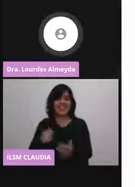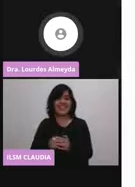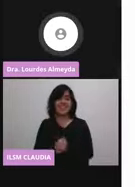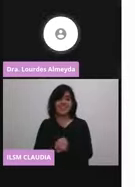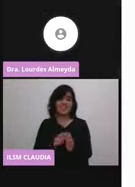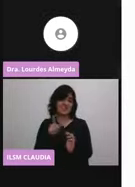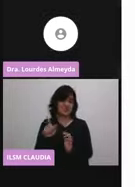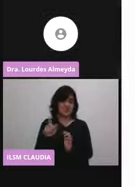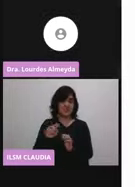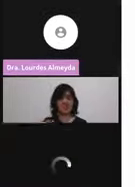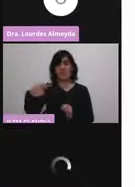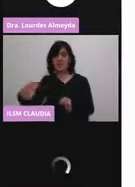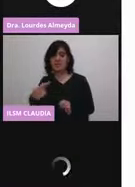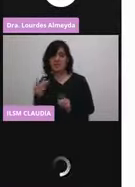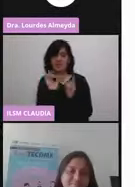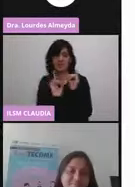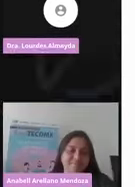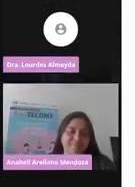tienen tiempo de pregunta.